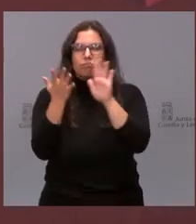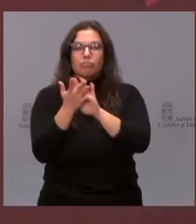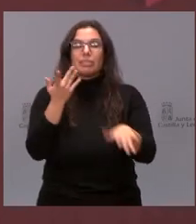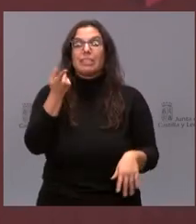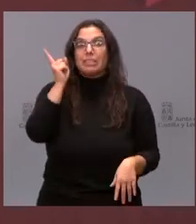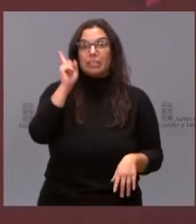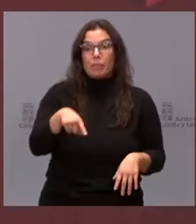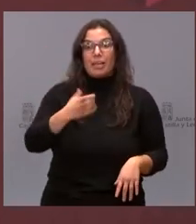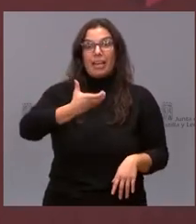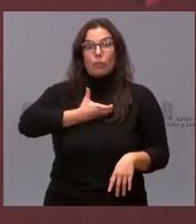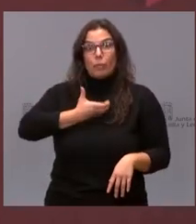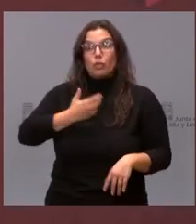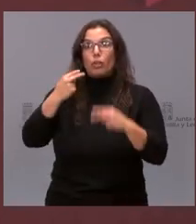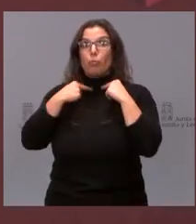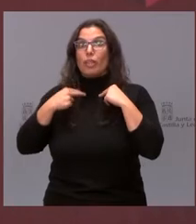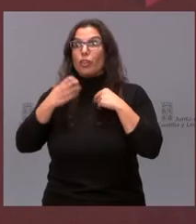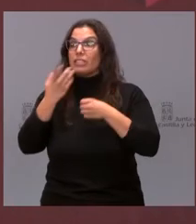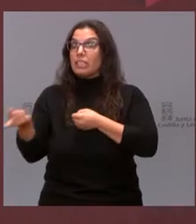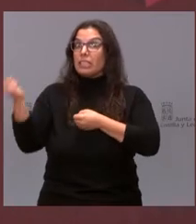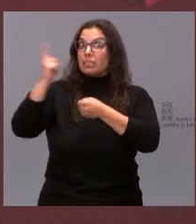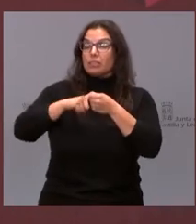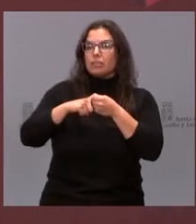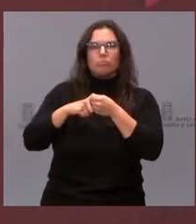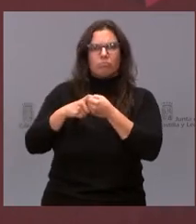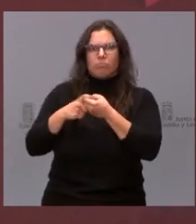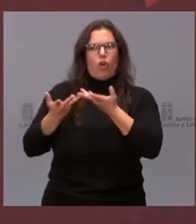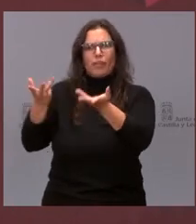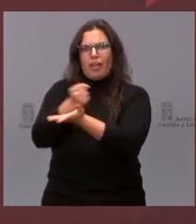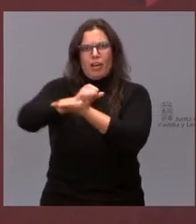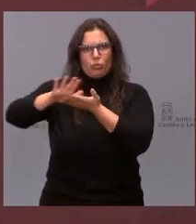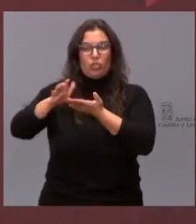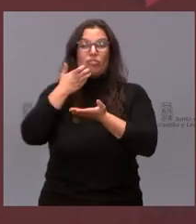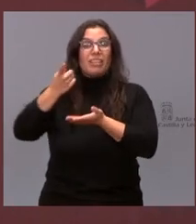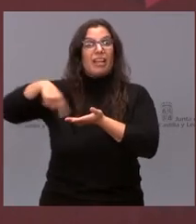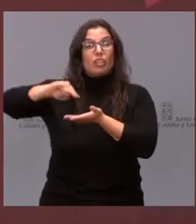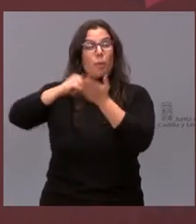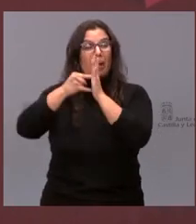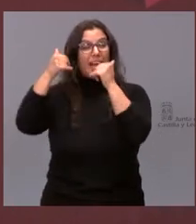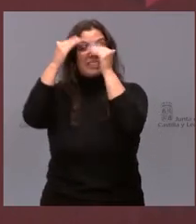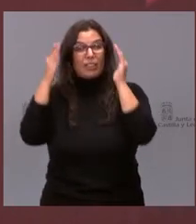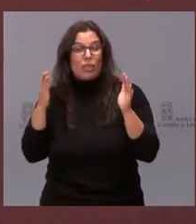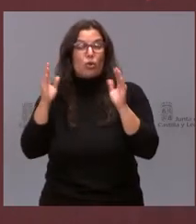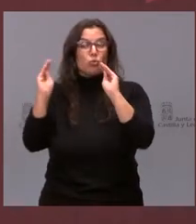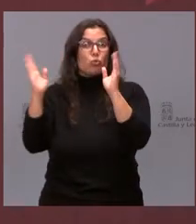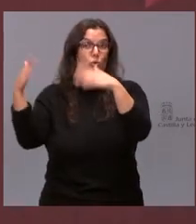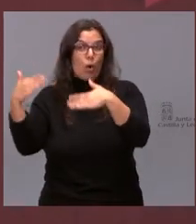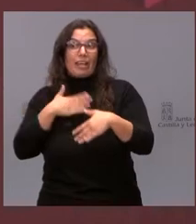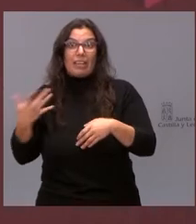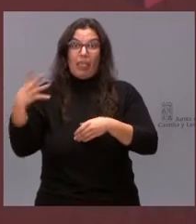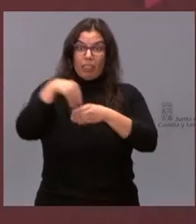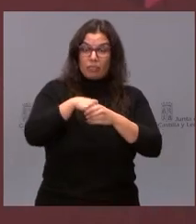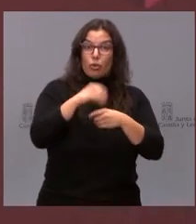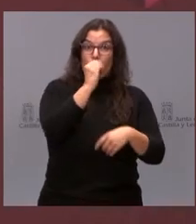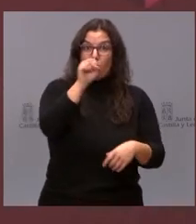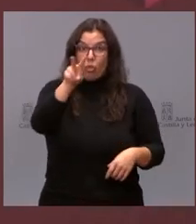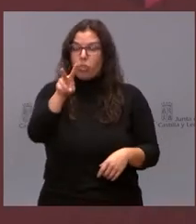alguno para las entidades locales que no dispongan de su propio plan de atención al ciudadano y que quieran adherirse a